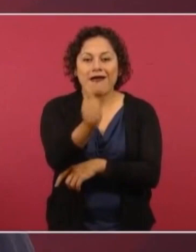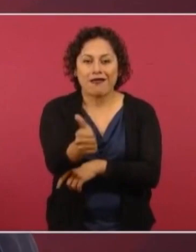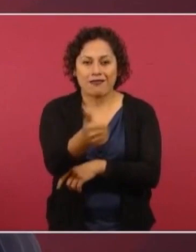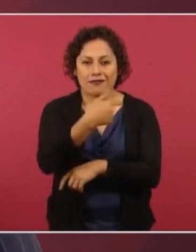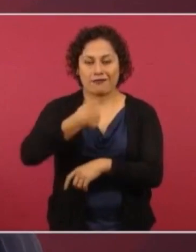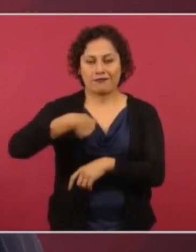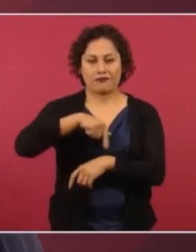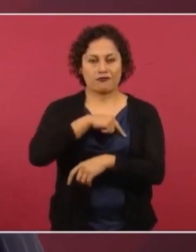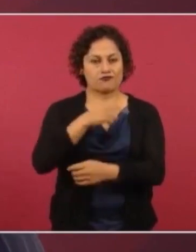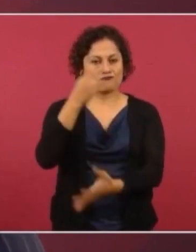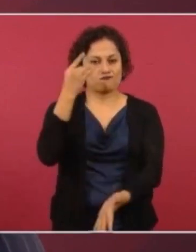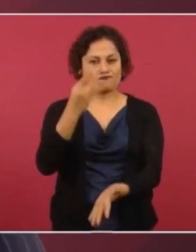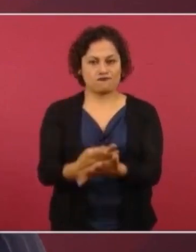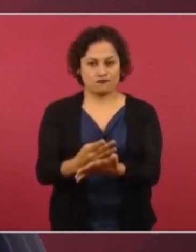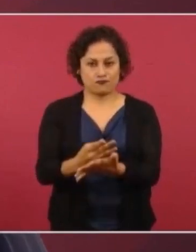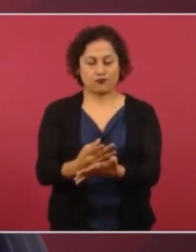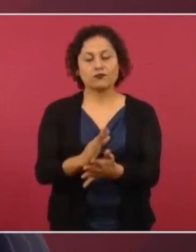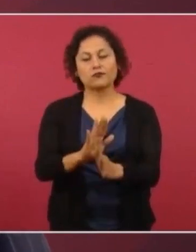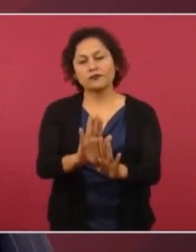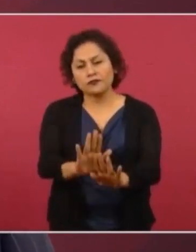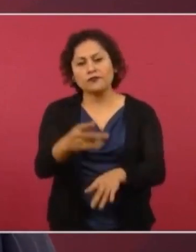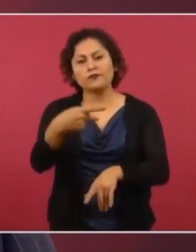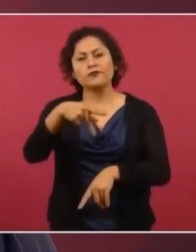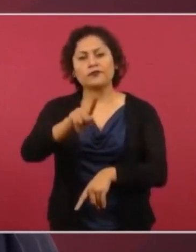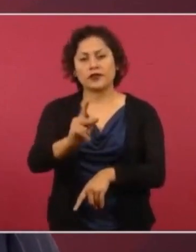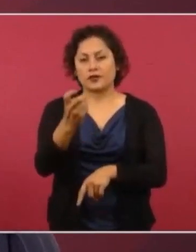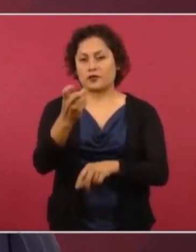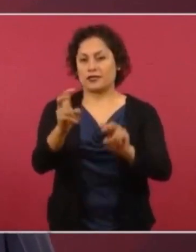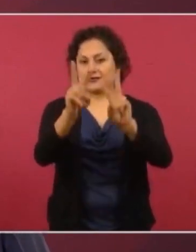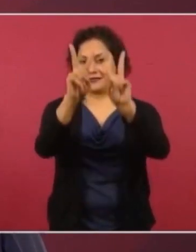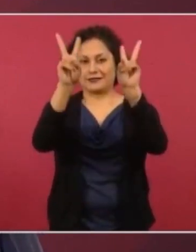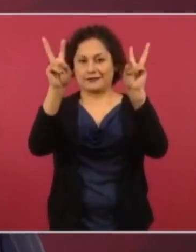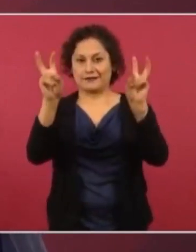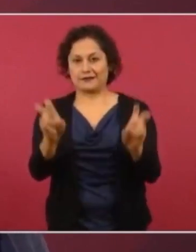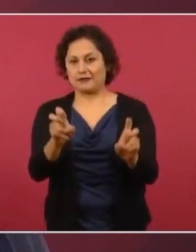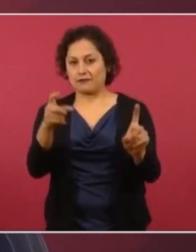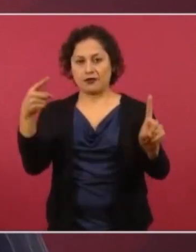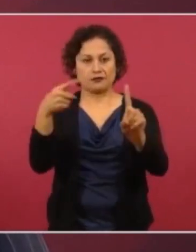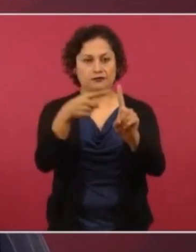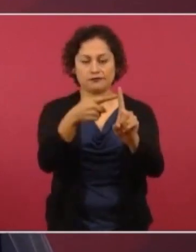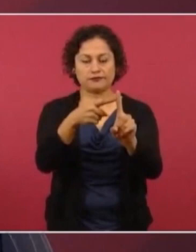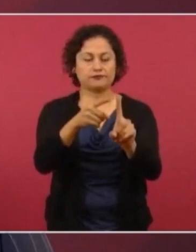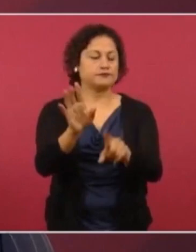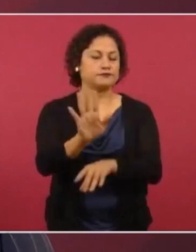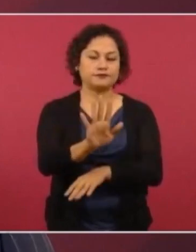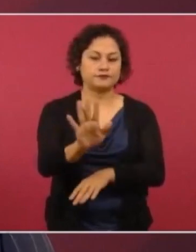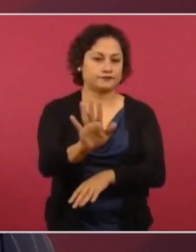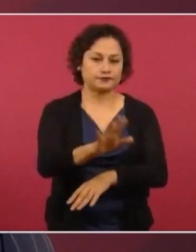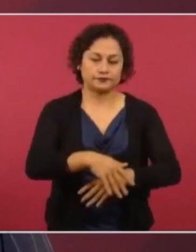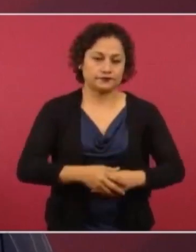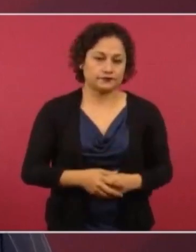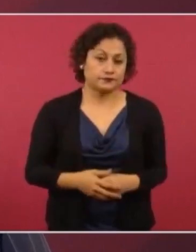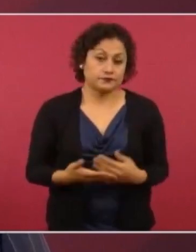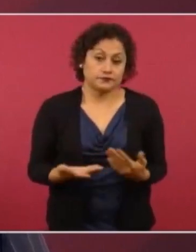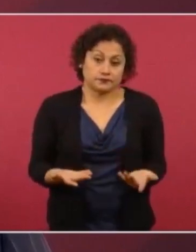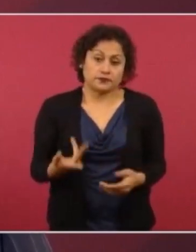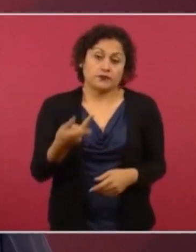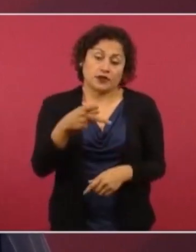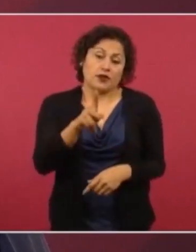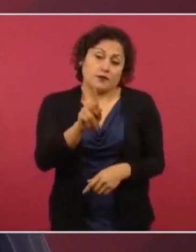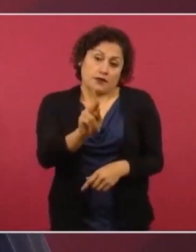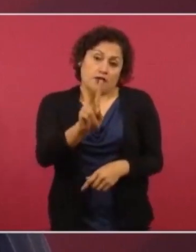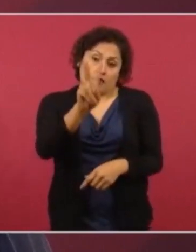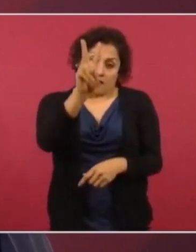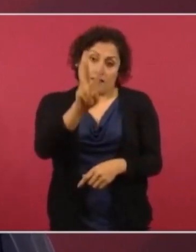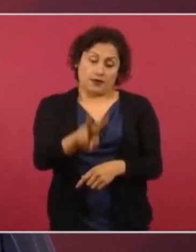aunque debería ser sinceramente la preocupación